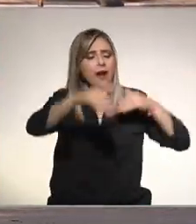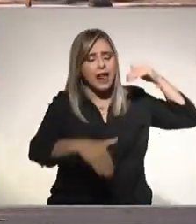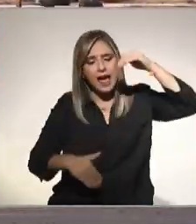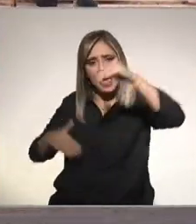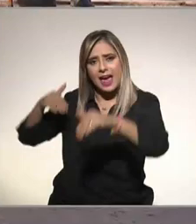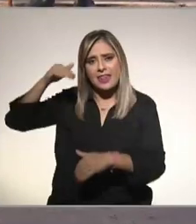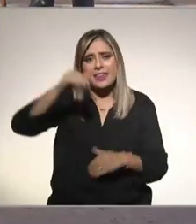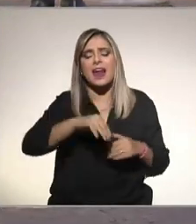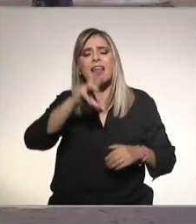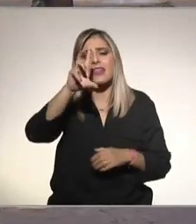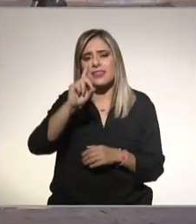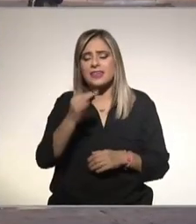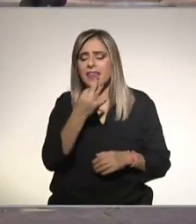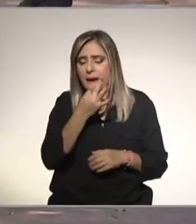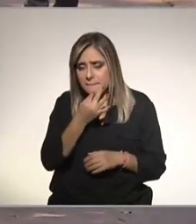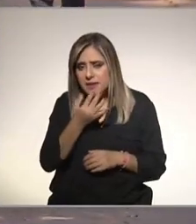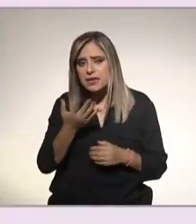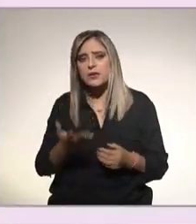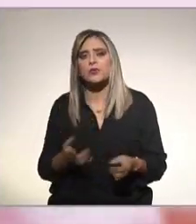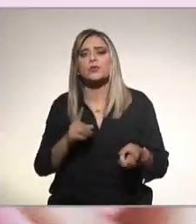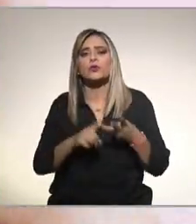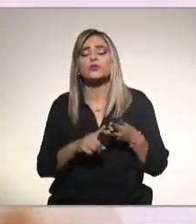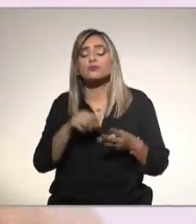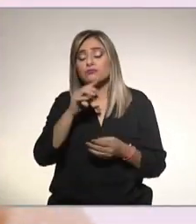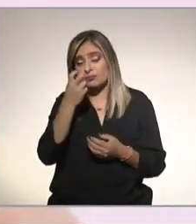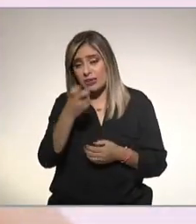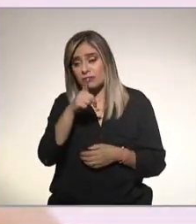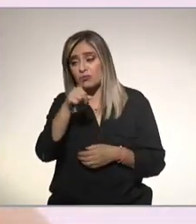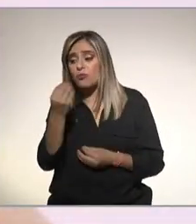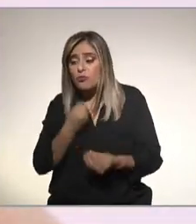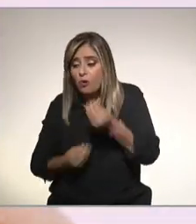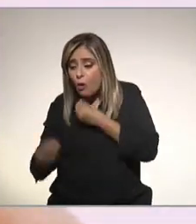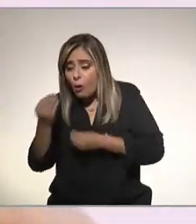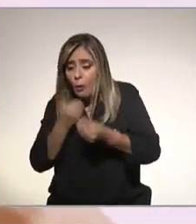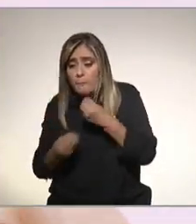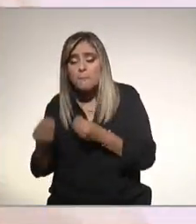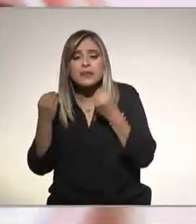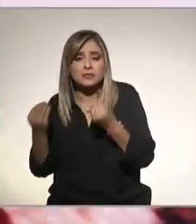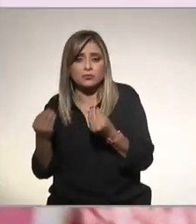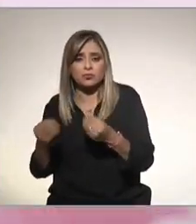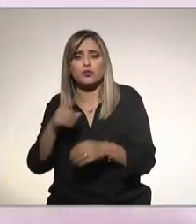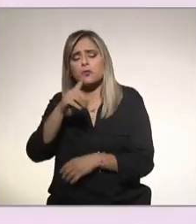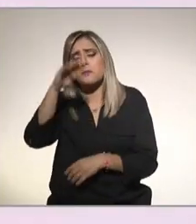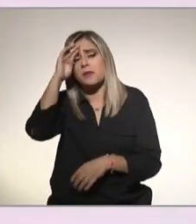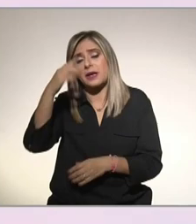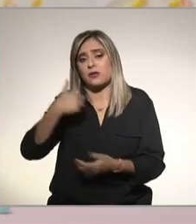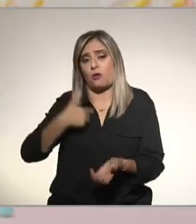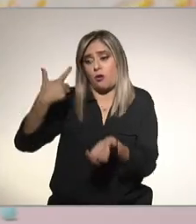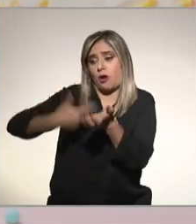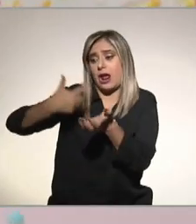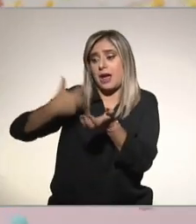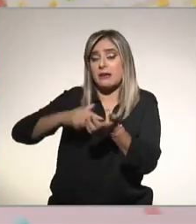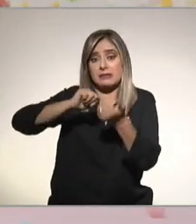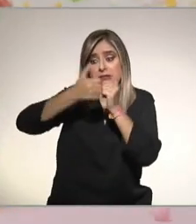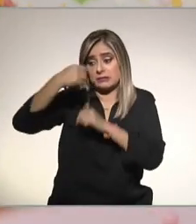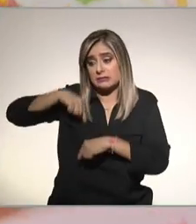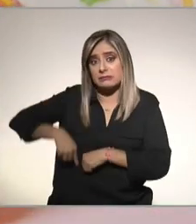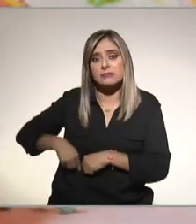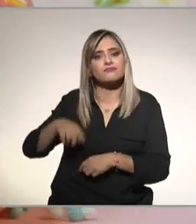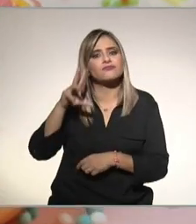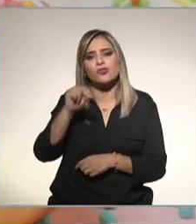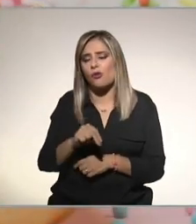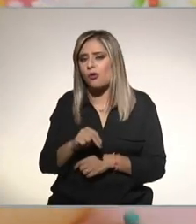minutos tres veces por semana el comer en exceso la gente cree que si come grasas es cuando hay hígado graso no los